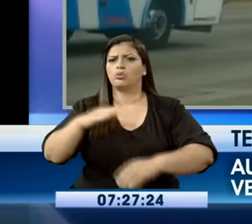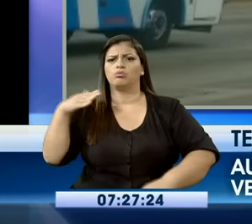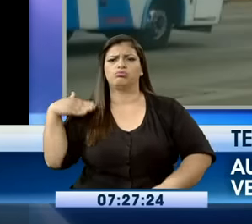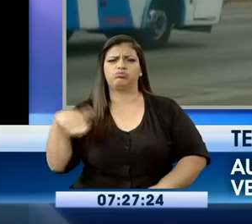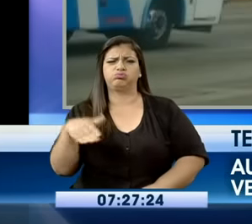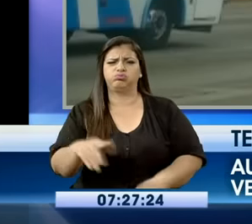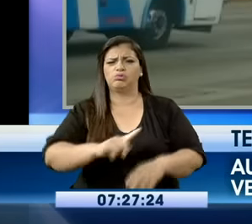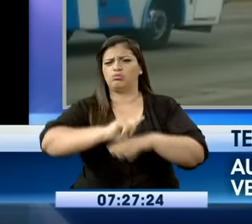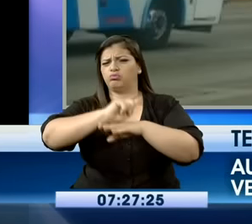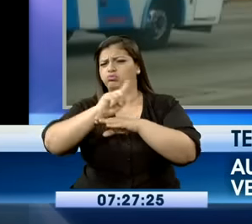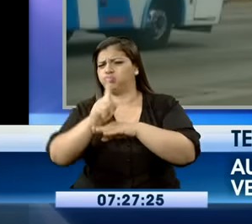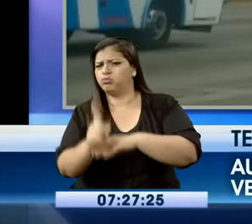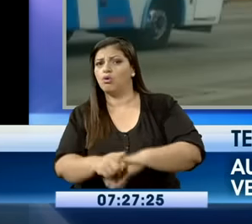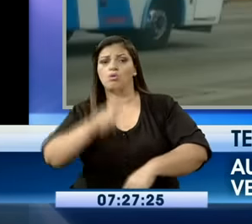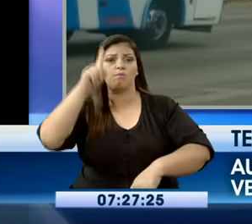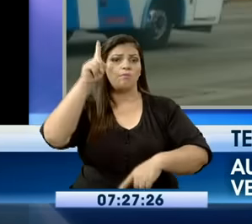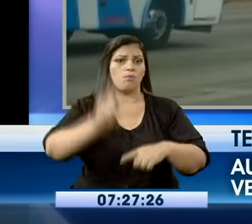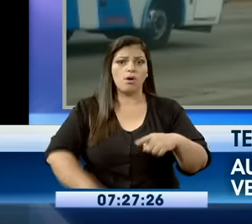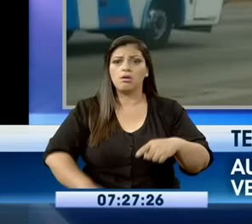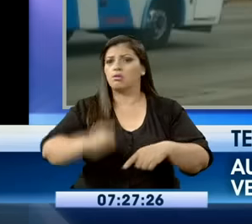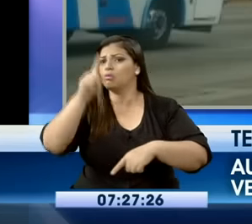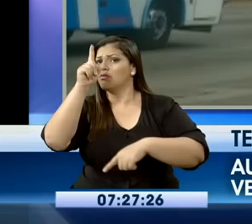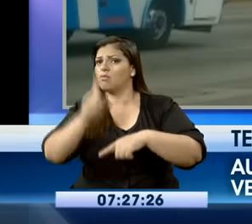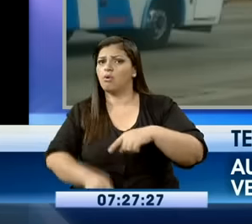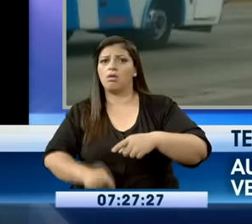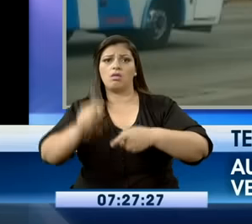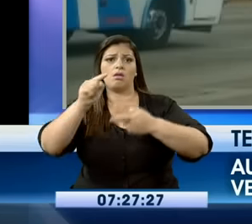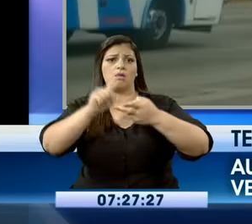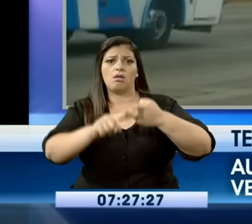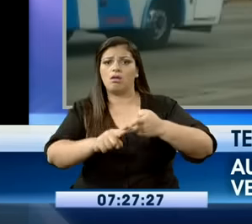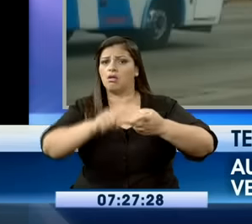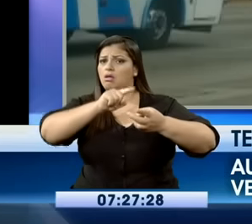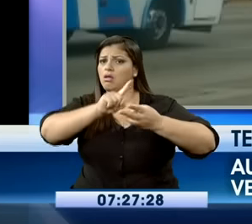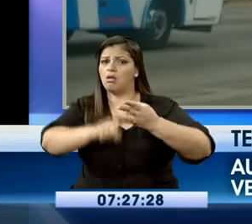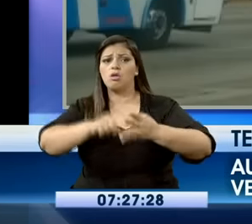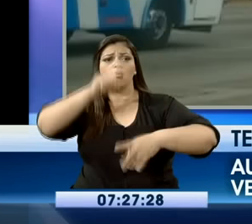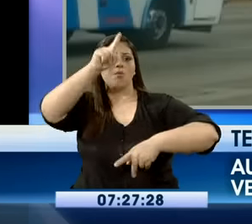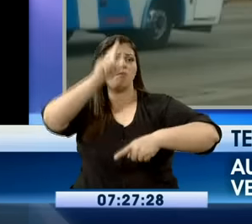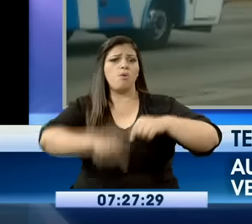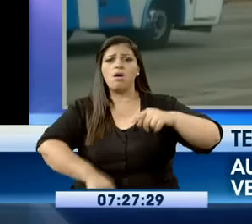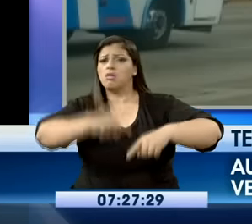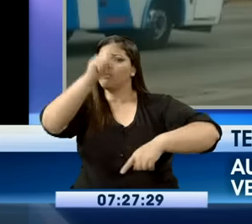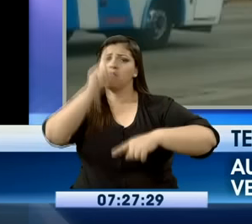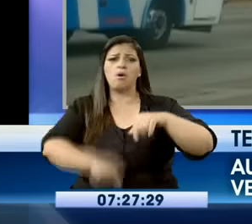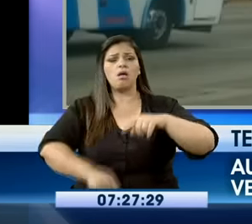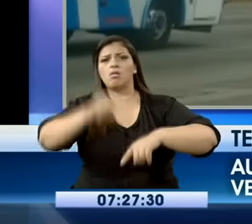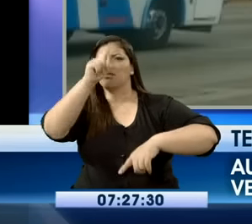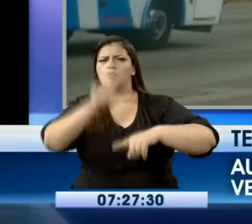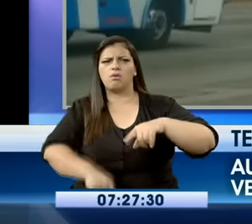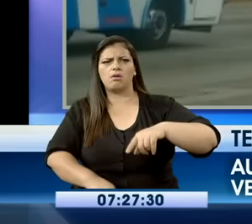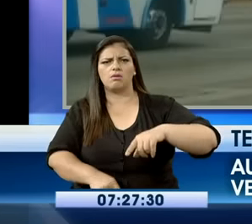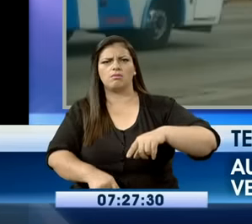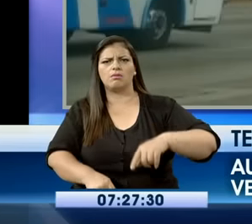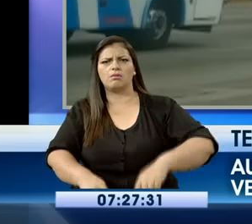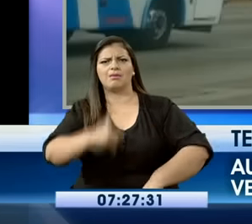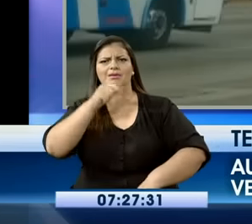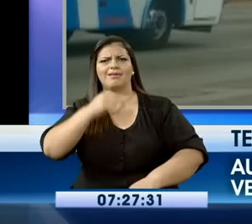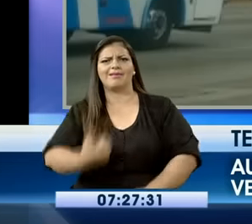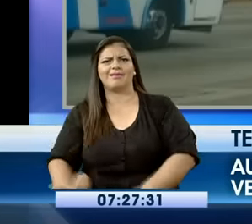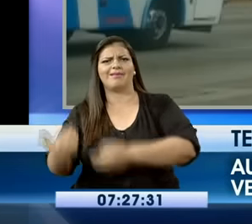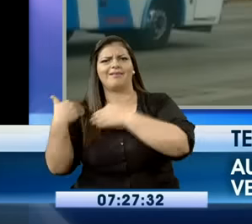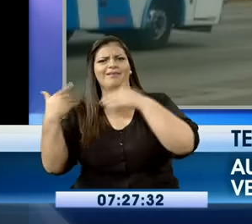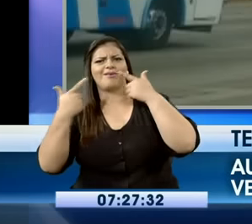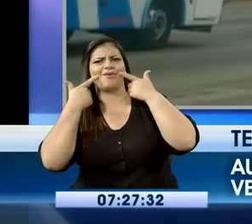él no puede, él sí puede. Claro, porque hacen lo que les hacen lo da la gana. Pero ellos no tienen la culpa. Y los controles, pues. Claro. Y los controles, pues.